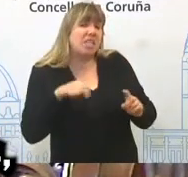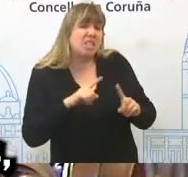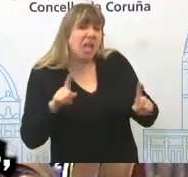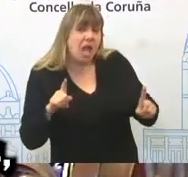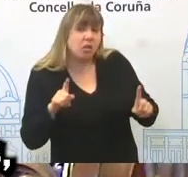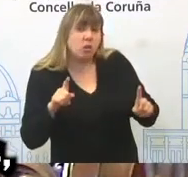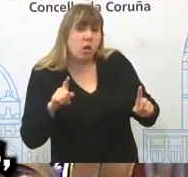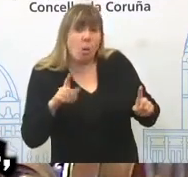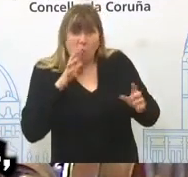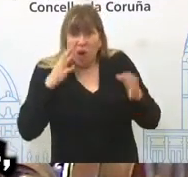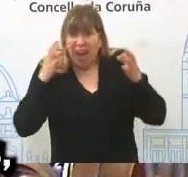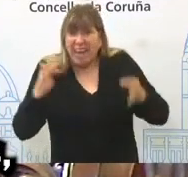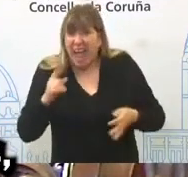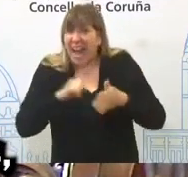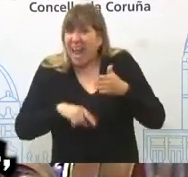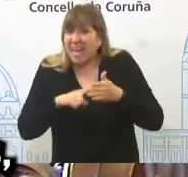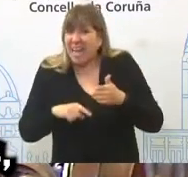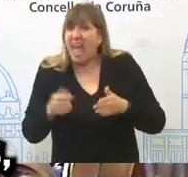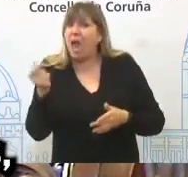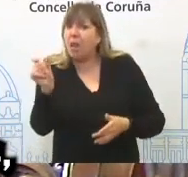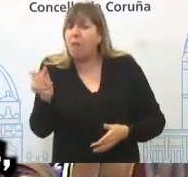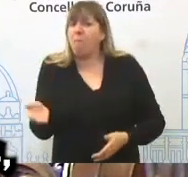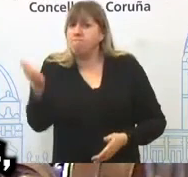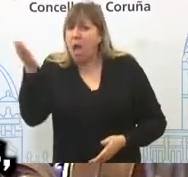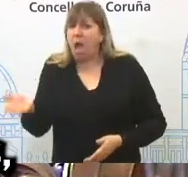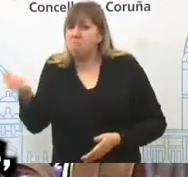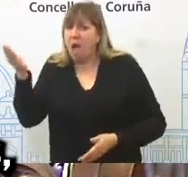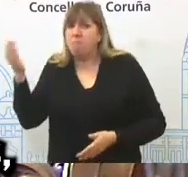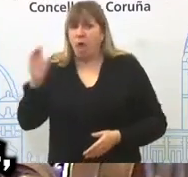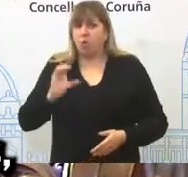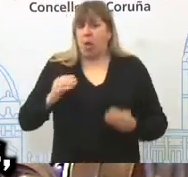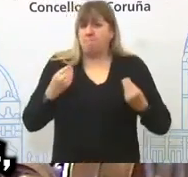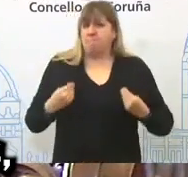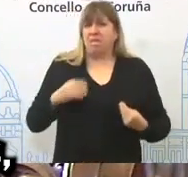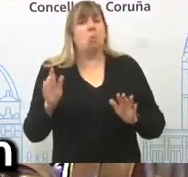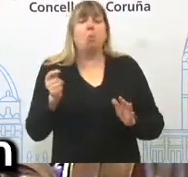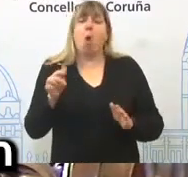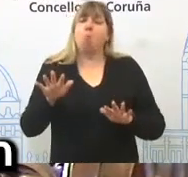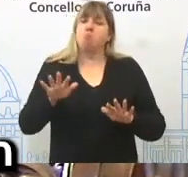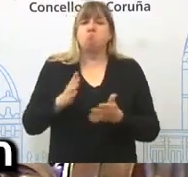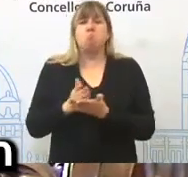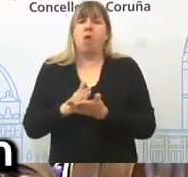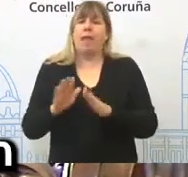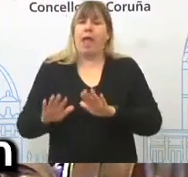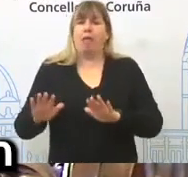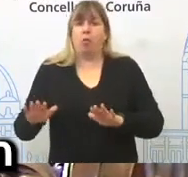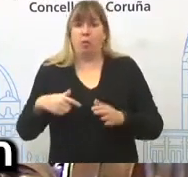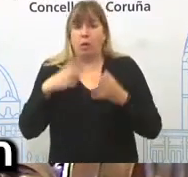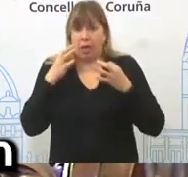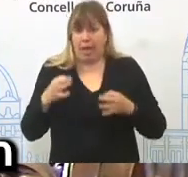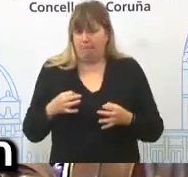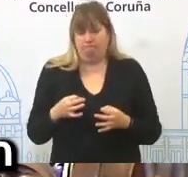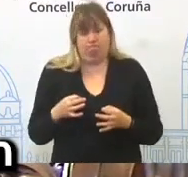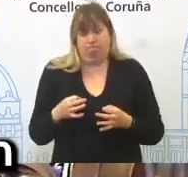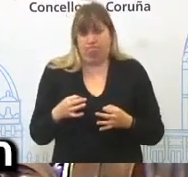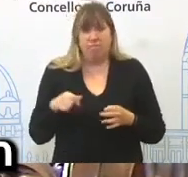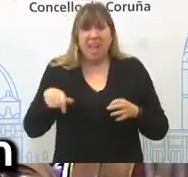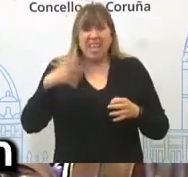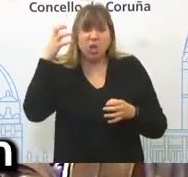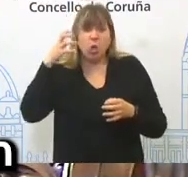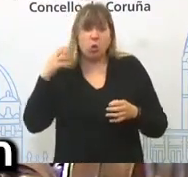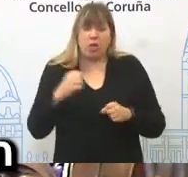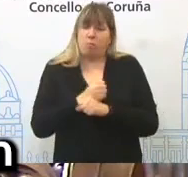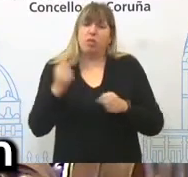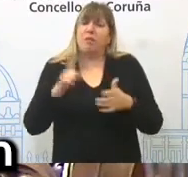Eses son os incrementos das rendas, dos prezos do aluguer na nosa cidade. Na Coruña é imposible alugar tamén porque,